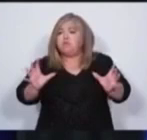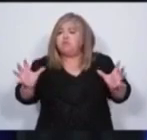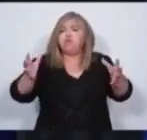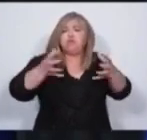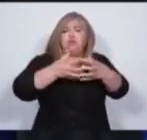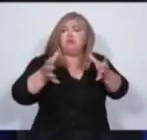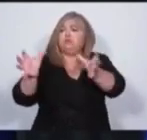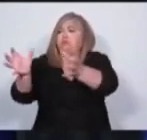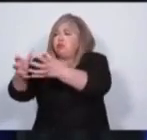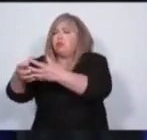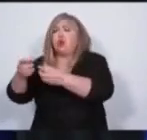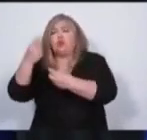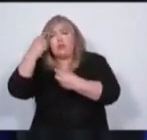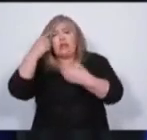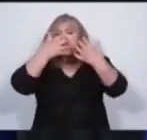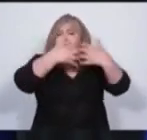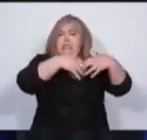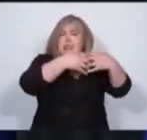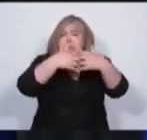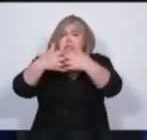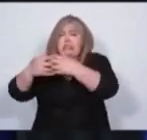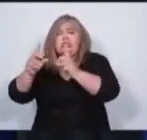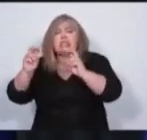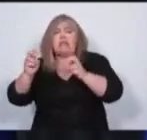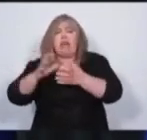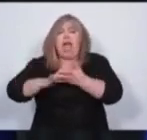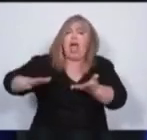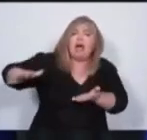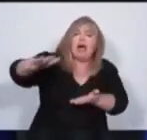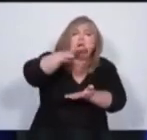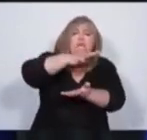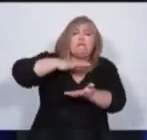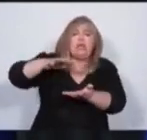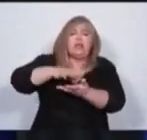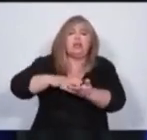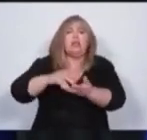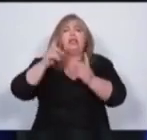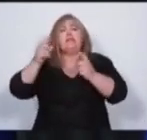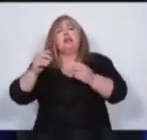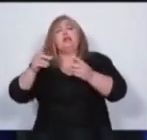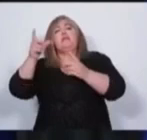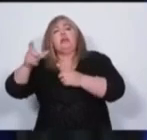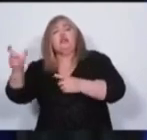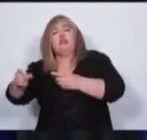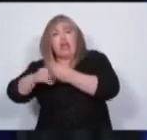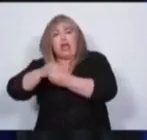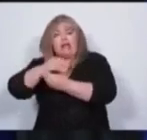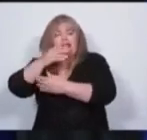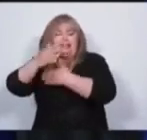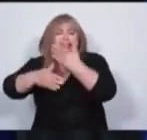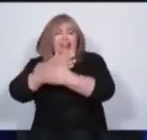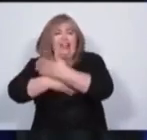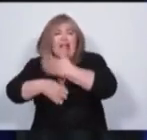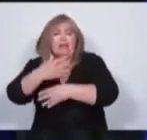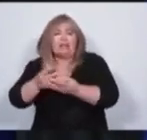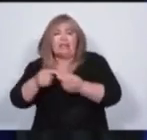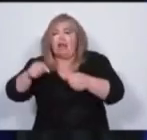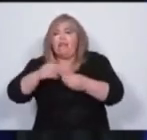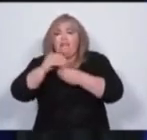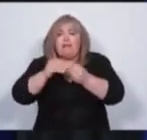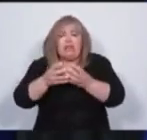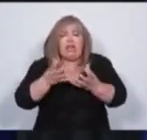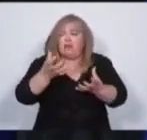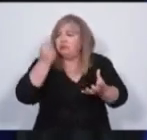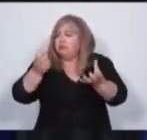en materia ambiental. Para facilitar hoy día lo que las personas con discapacidad y sus familias no encuentran. Que es escucha y sobre